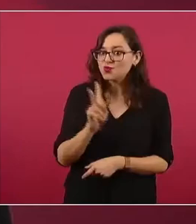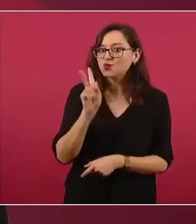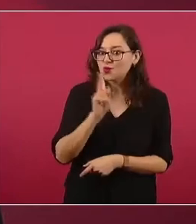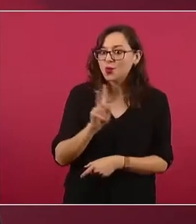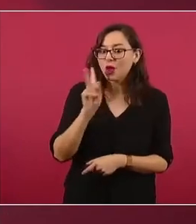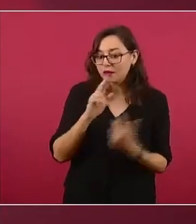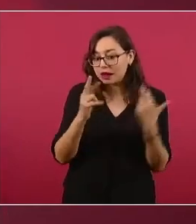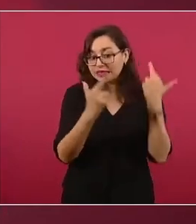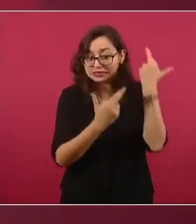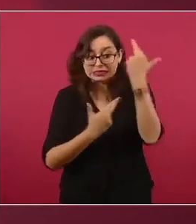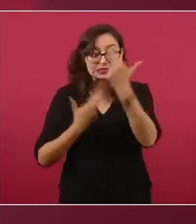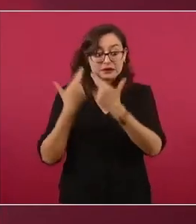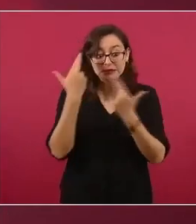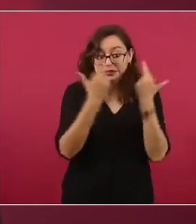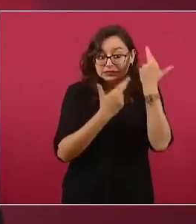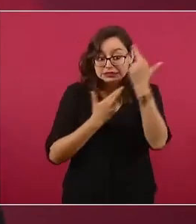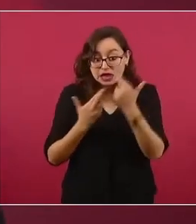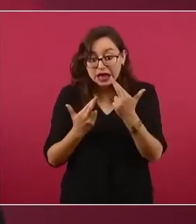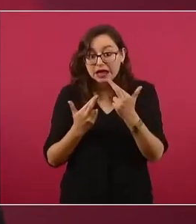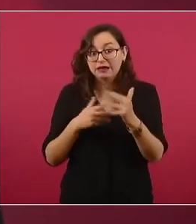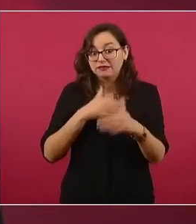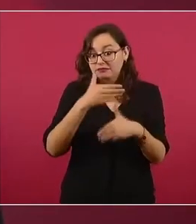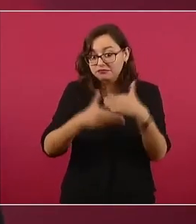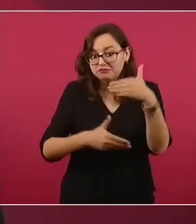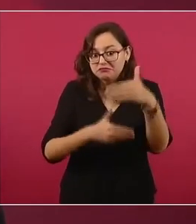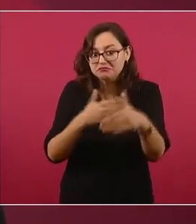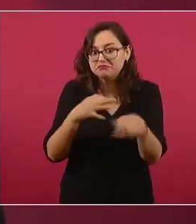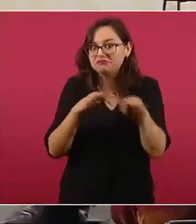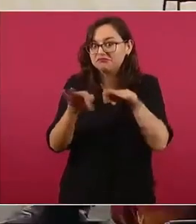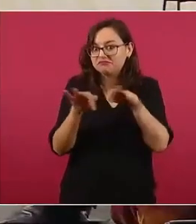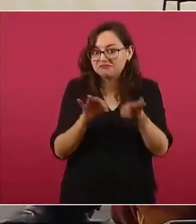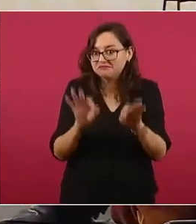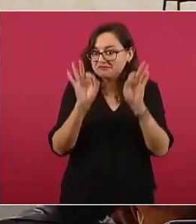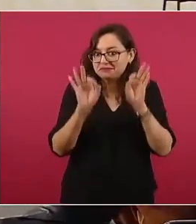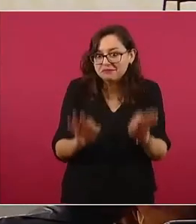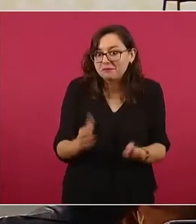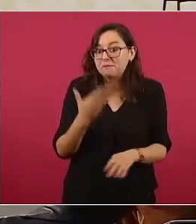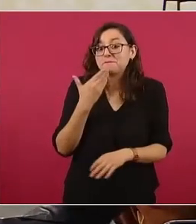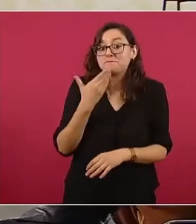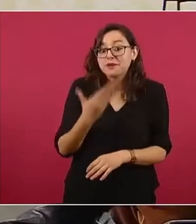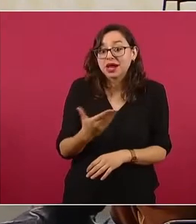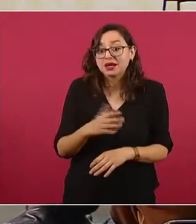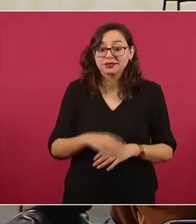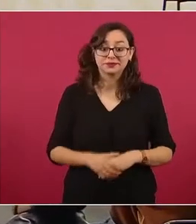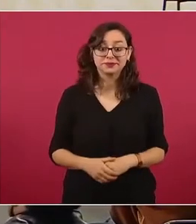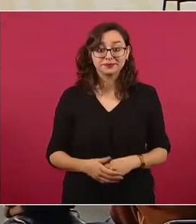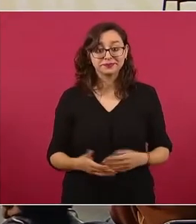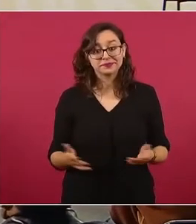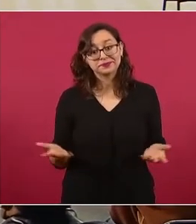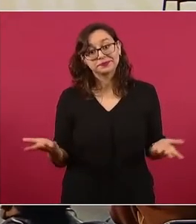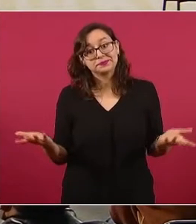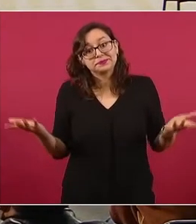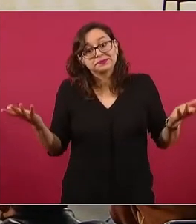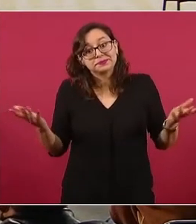no haya ninguna complicación. Y bueno, hasta aquí las noticias